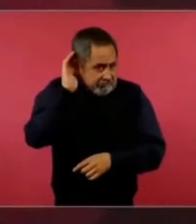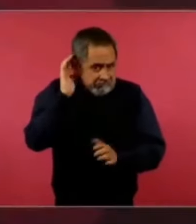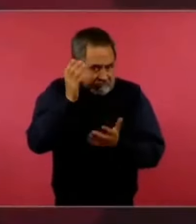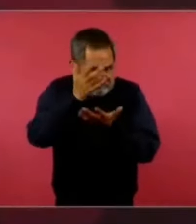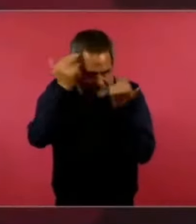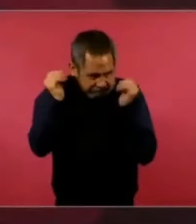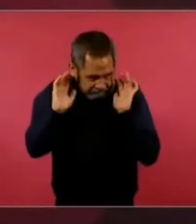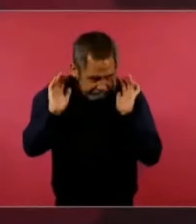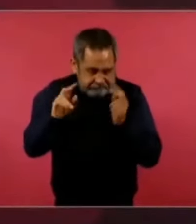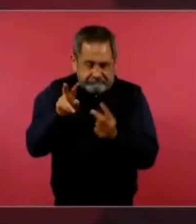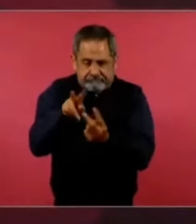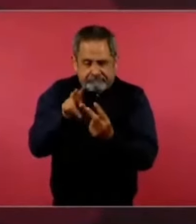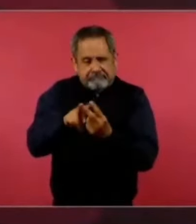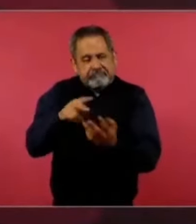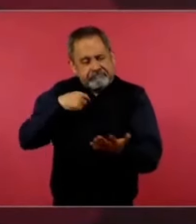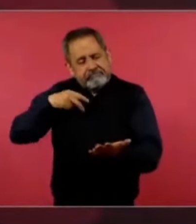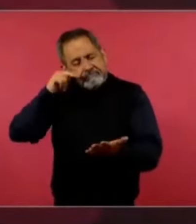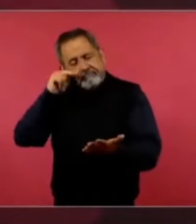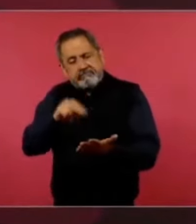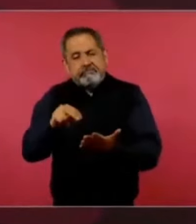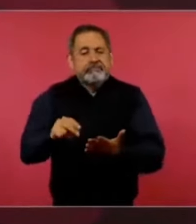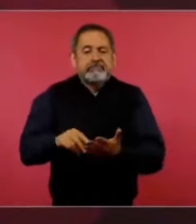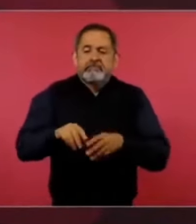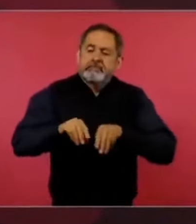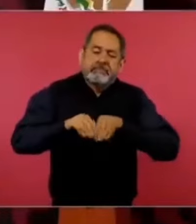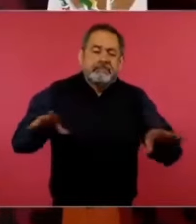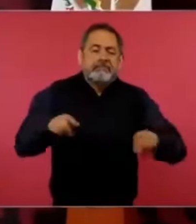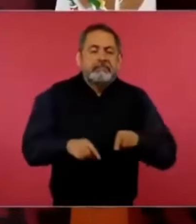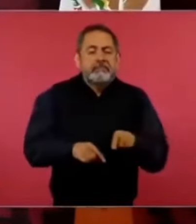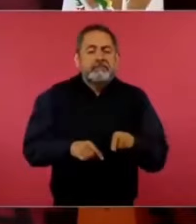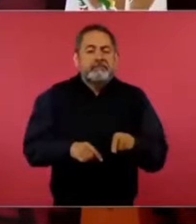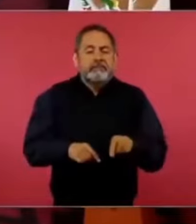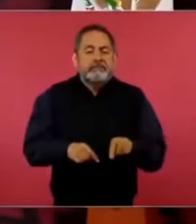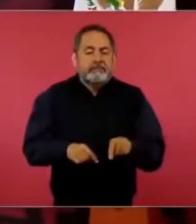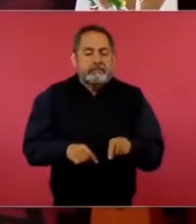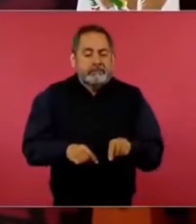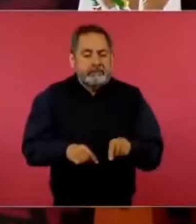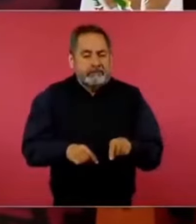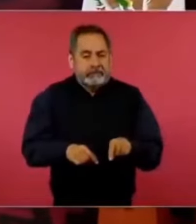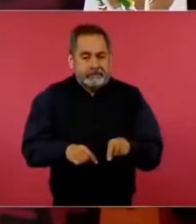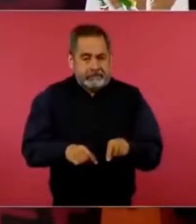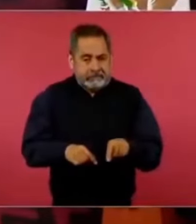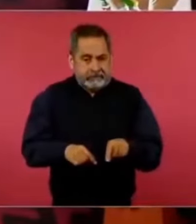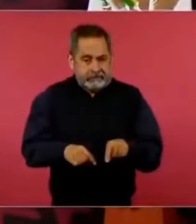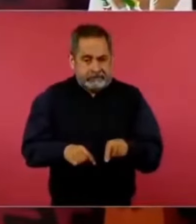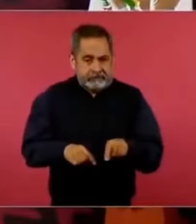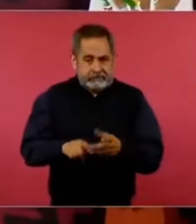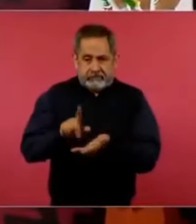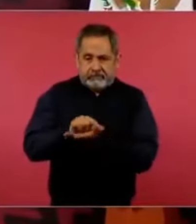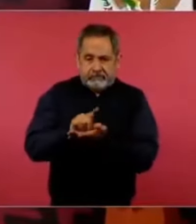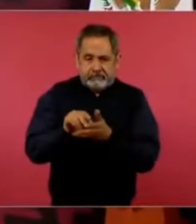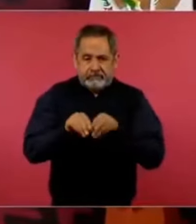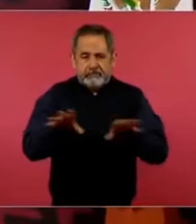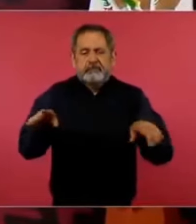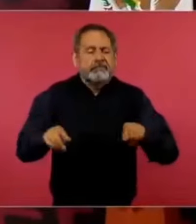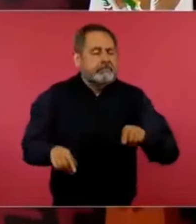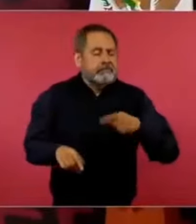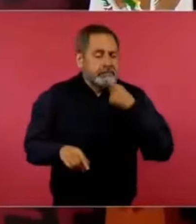sale un Twitter diciendo